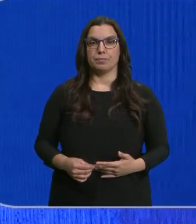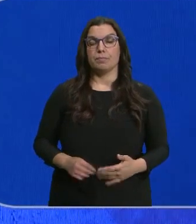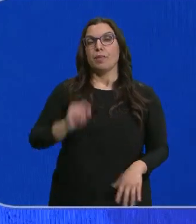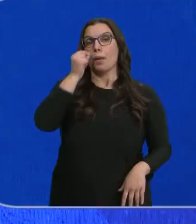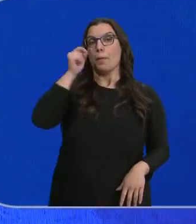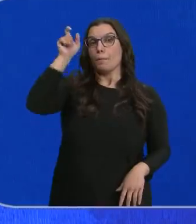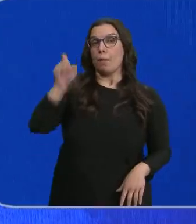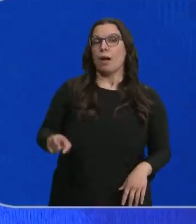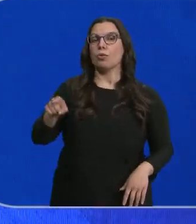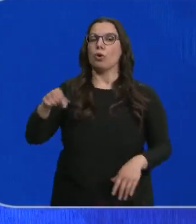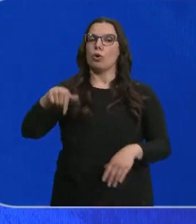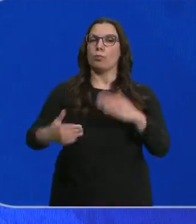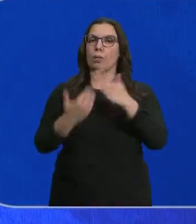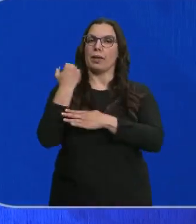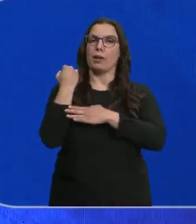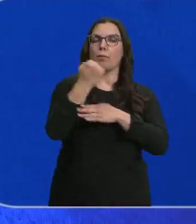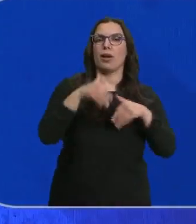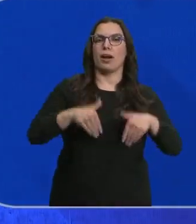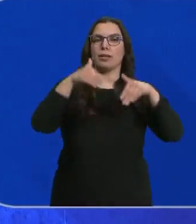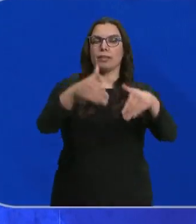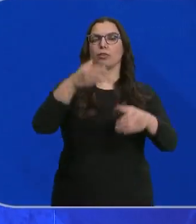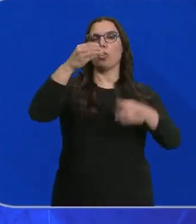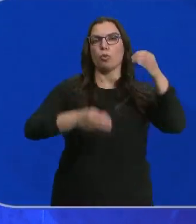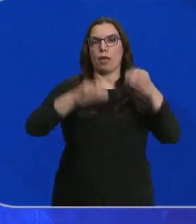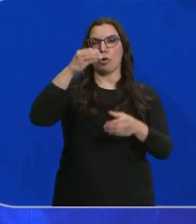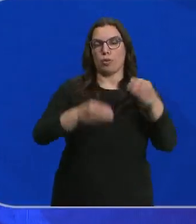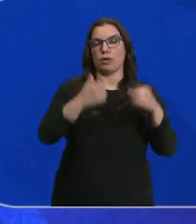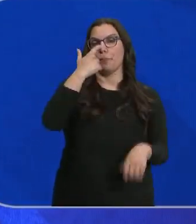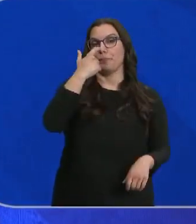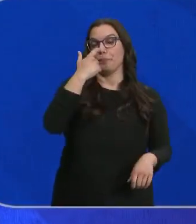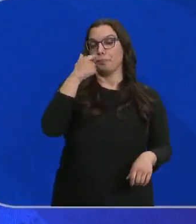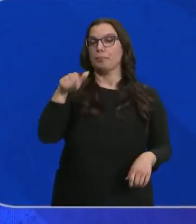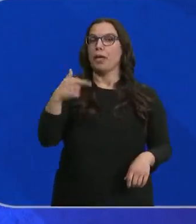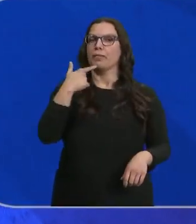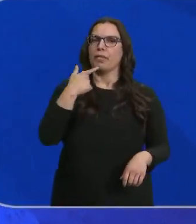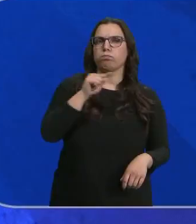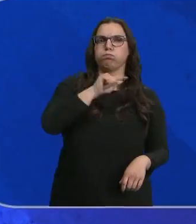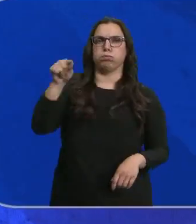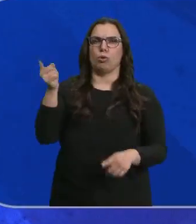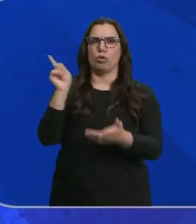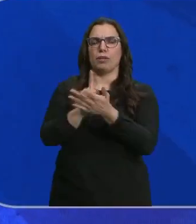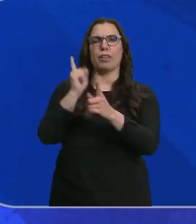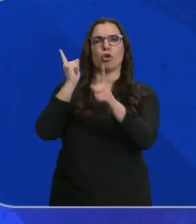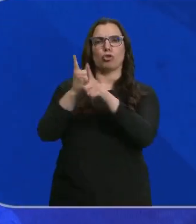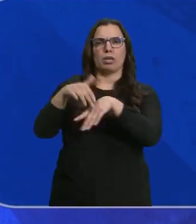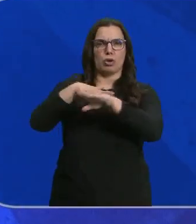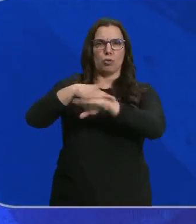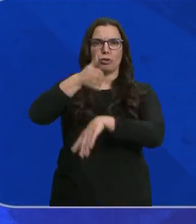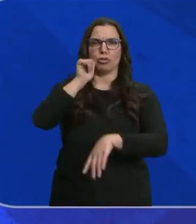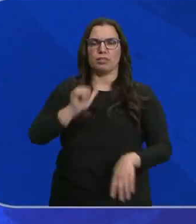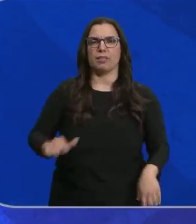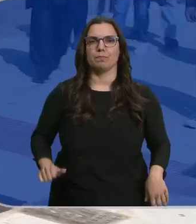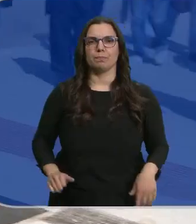Alfonso Fernández Mañueco ha arropado esta mañana al candidato del PP en Ciudad Rodrigo. Aquí el líder popular ha vuelto a cargar contra el gobierno de Pedro Sánchez.